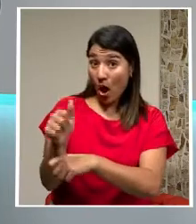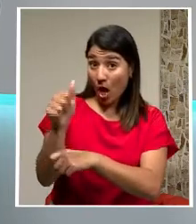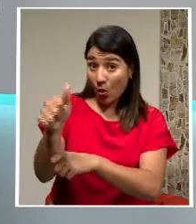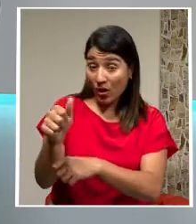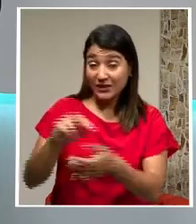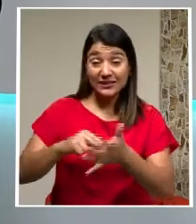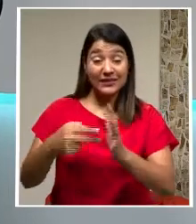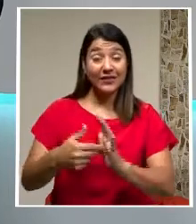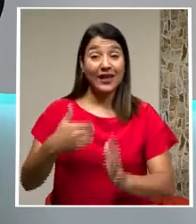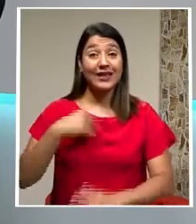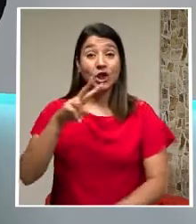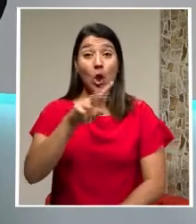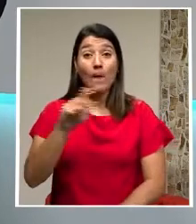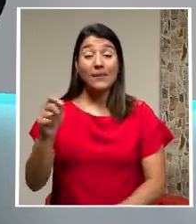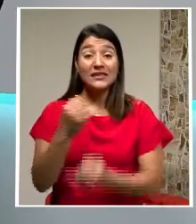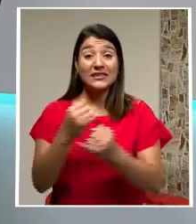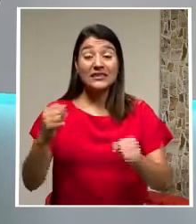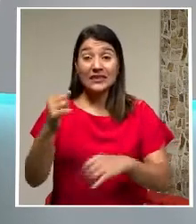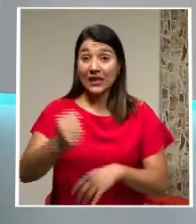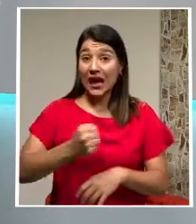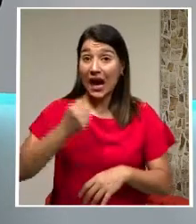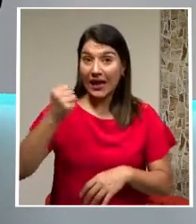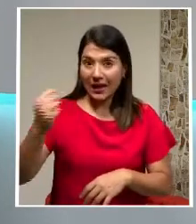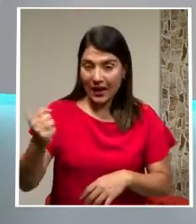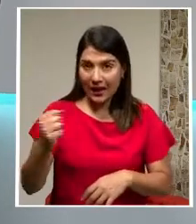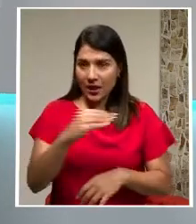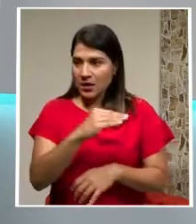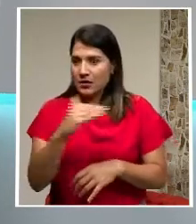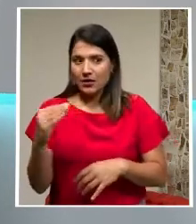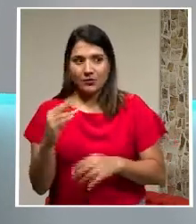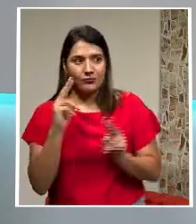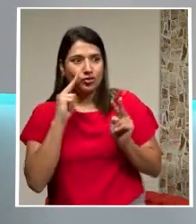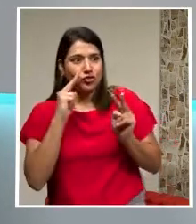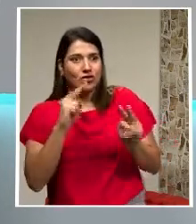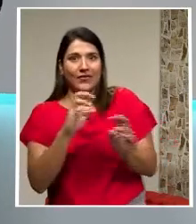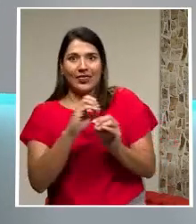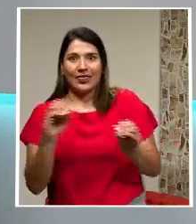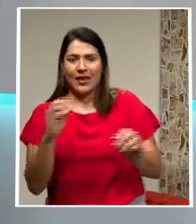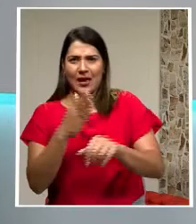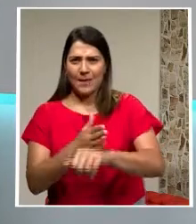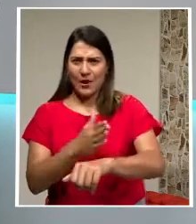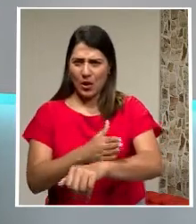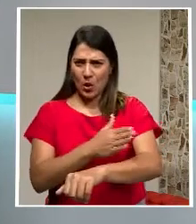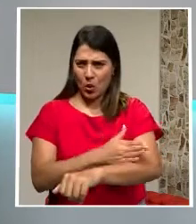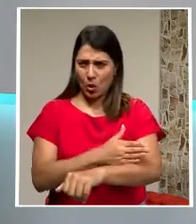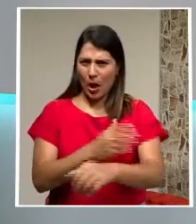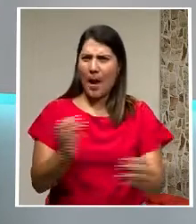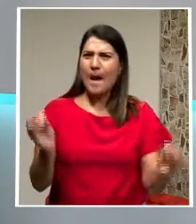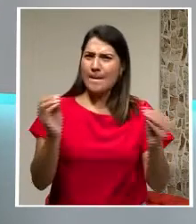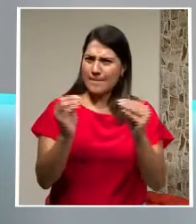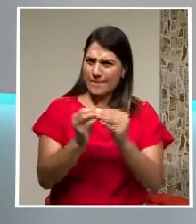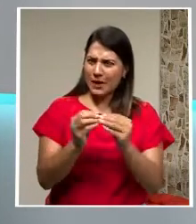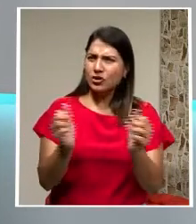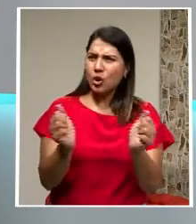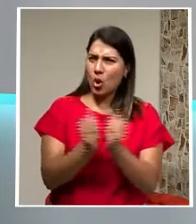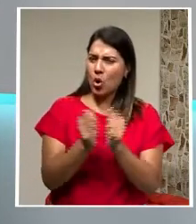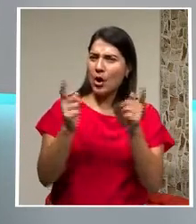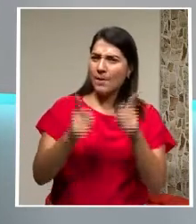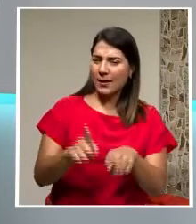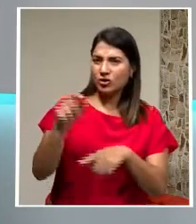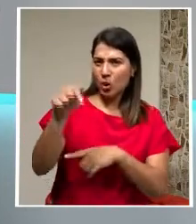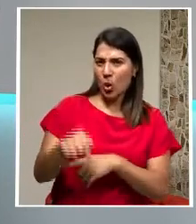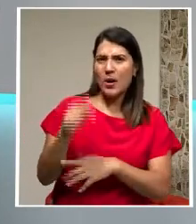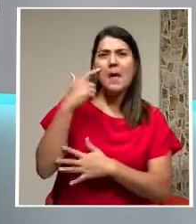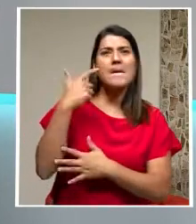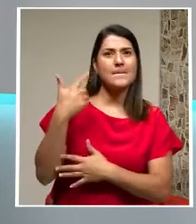ganar Un partido Y lo peor Es que no se ve Por donde Más bien ahora Con eso que está sucediendo Hoy Pareciera Que